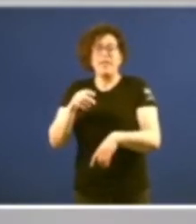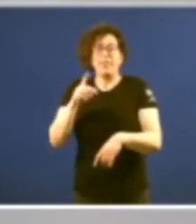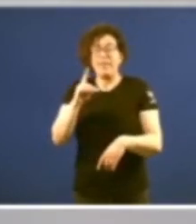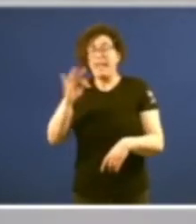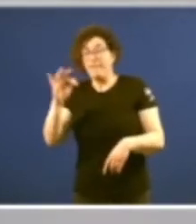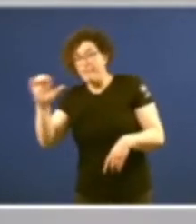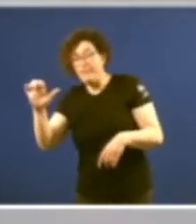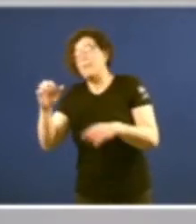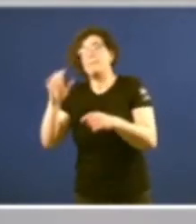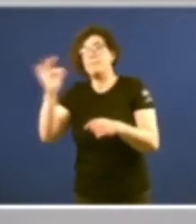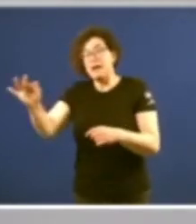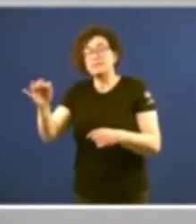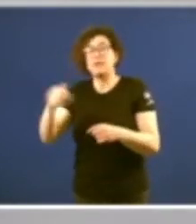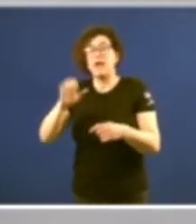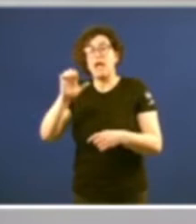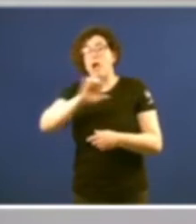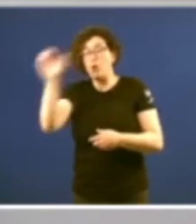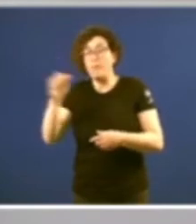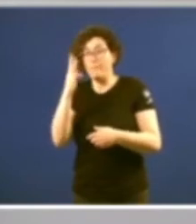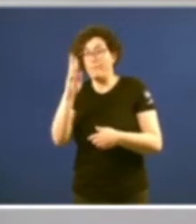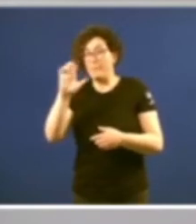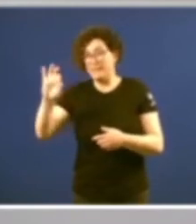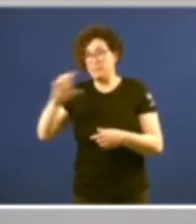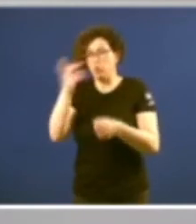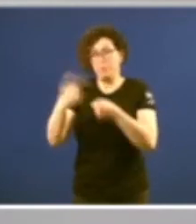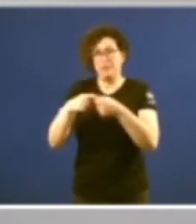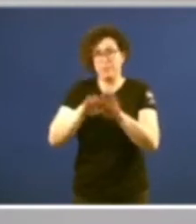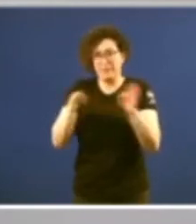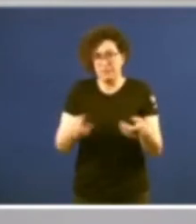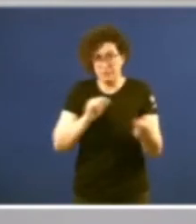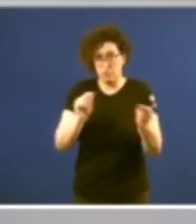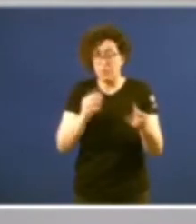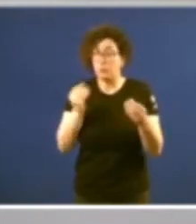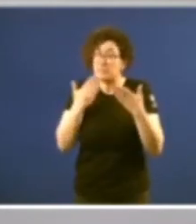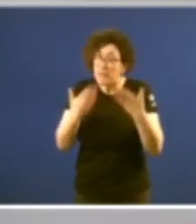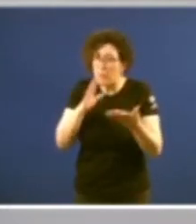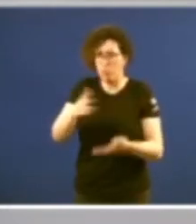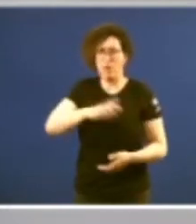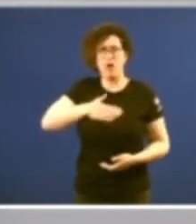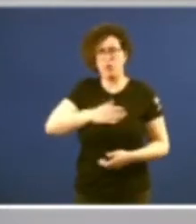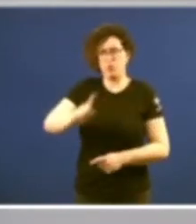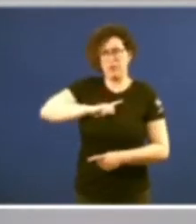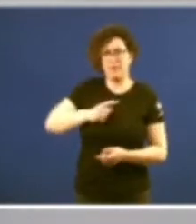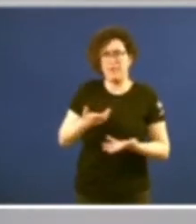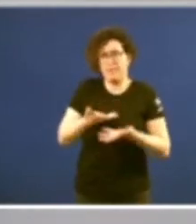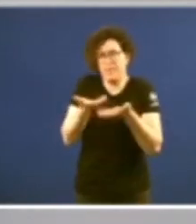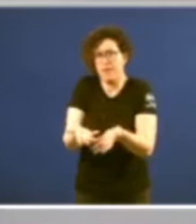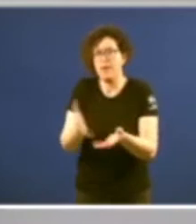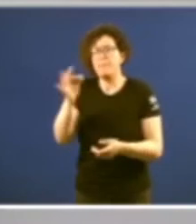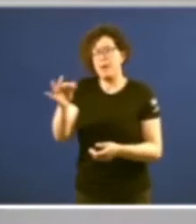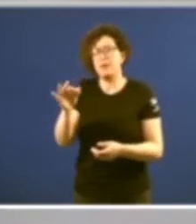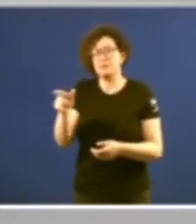moderarán as mesas redondas moitas grazas pola boa acollida que a nosa proposta ativo pola súa parte